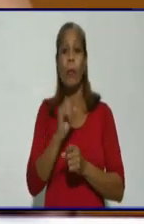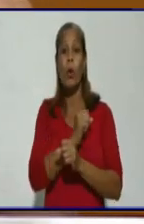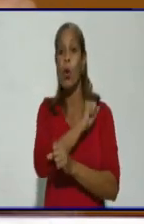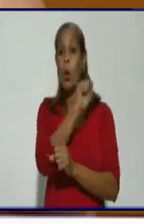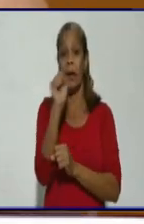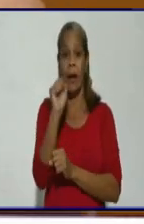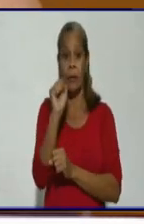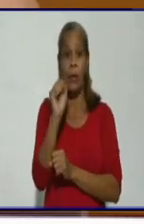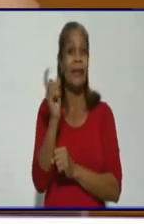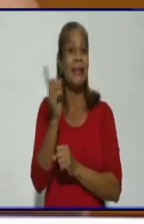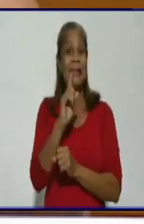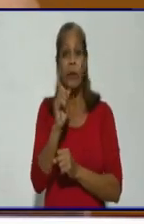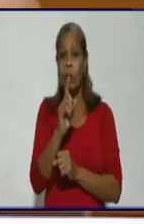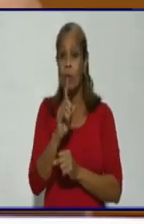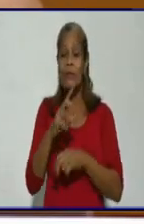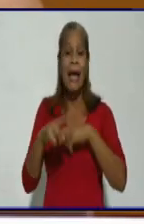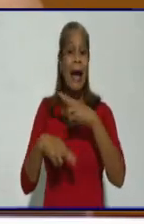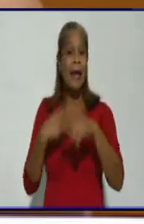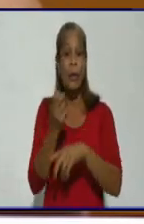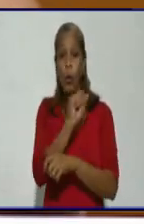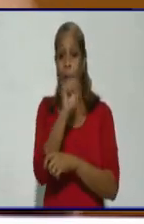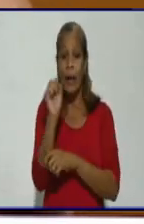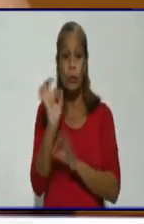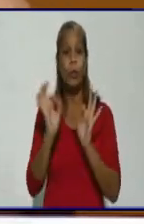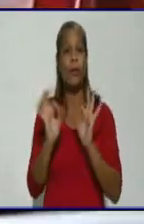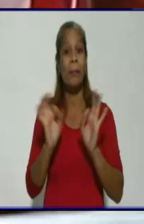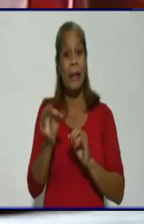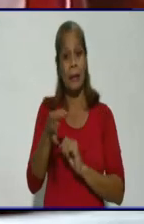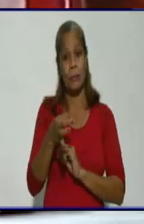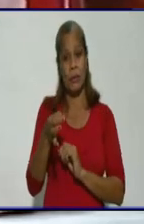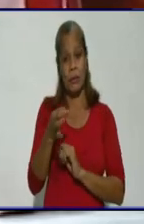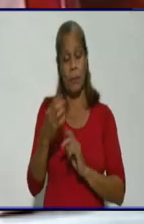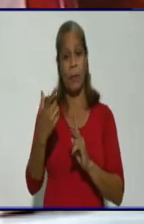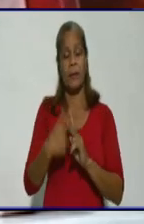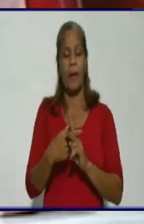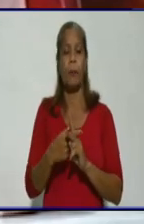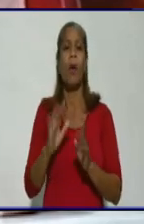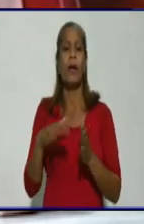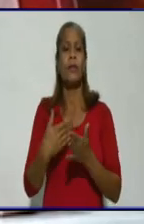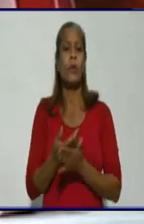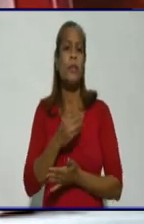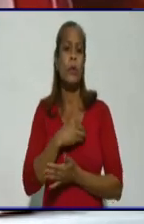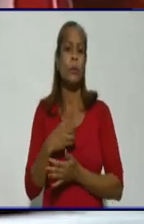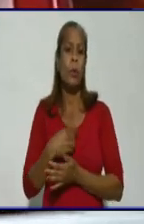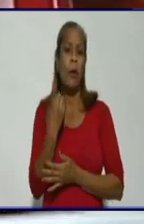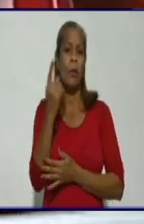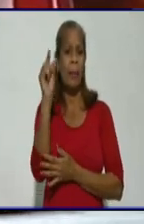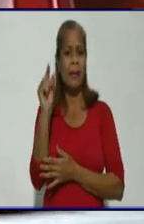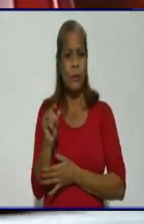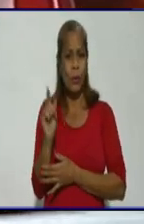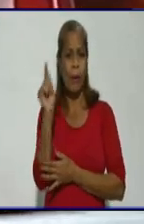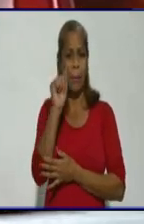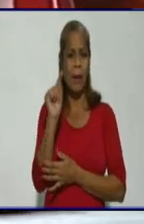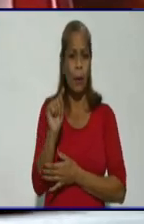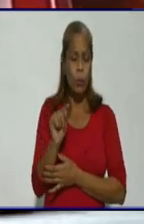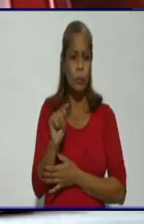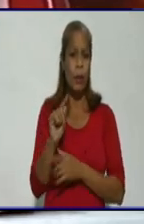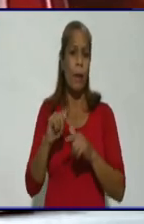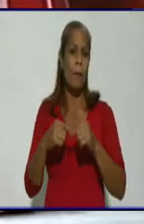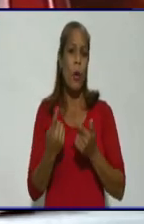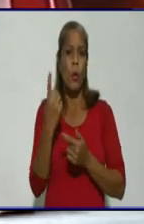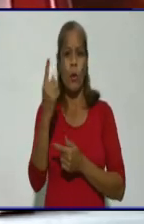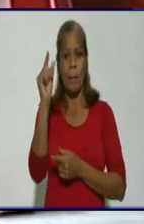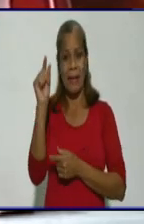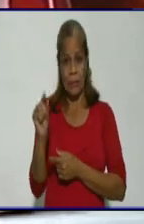logrado en el municipio de vayamos. Doctora, un televidente pregunta por una persona que estuvo